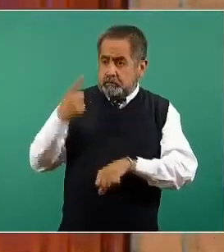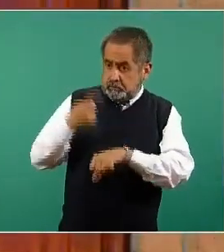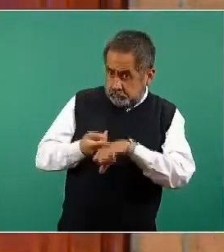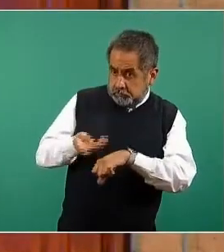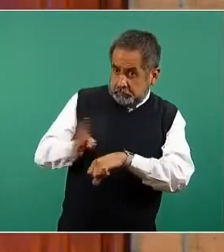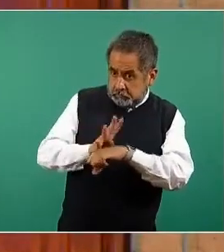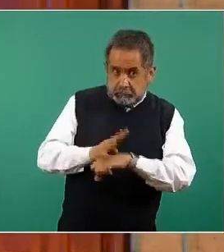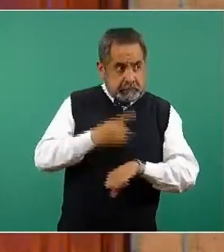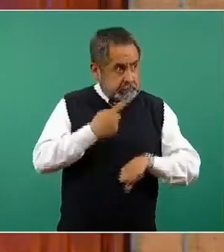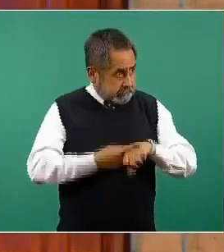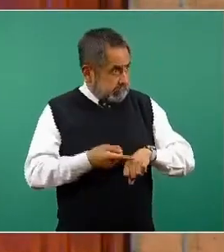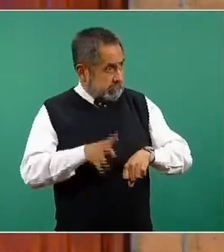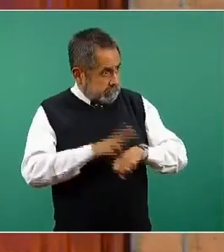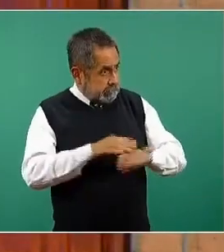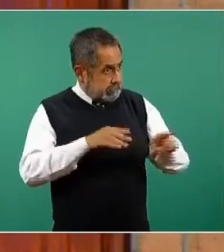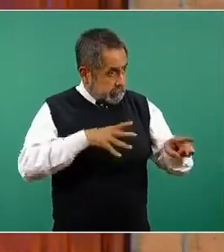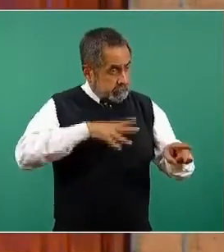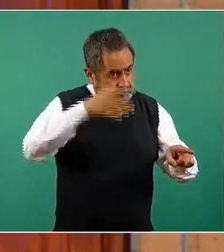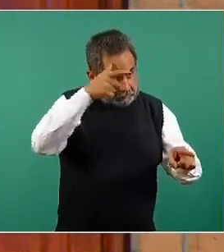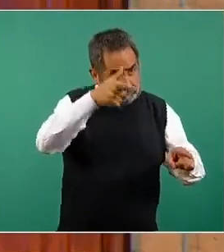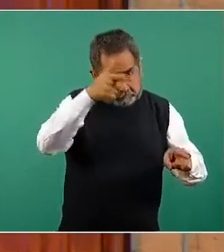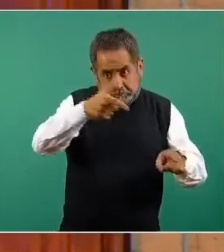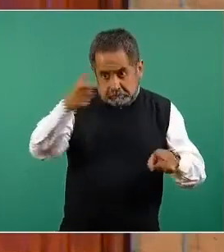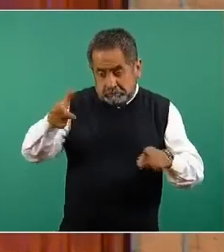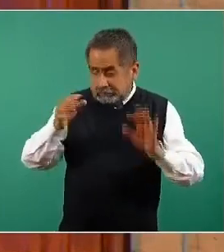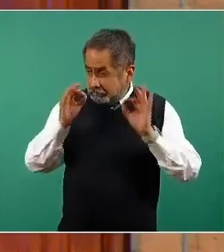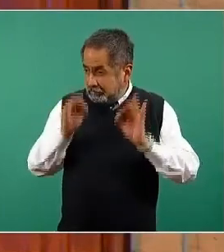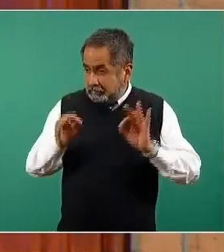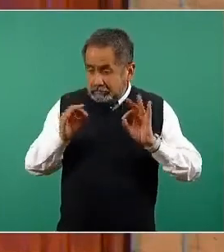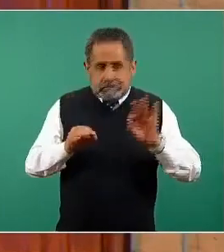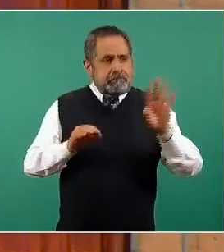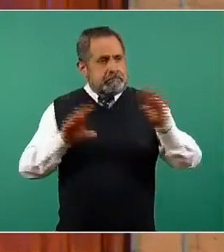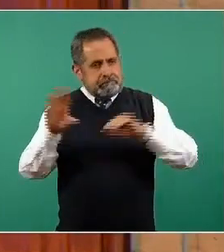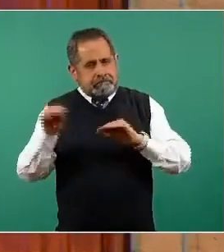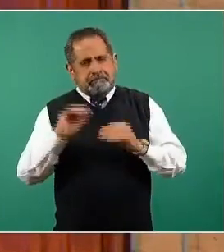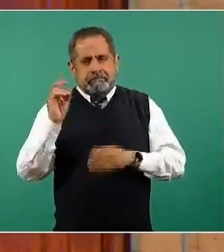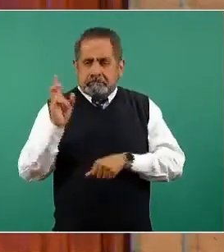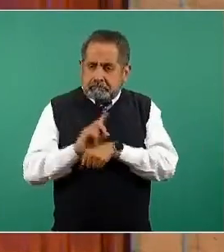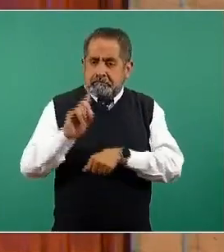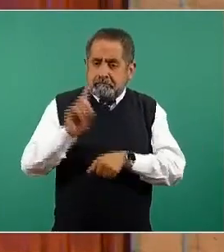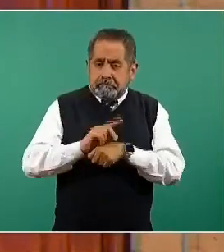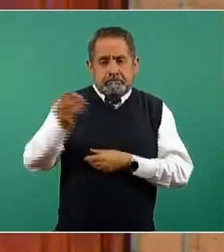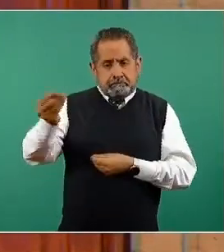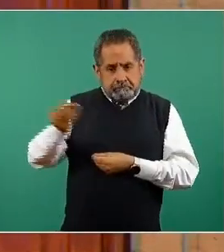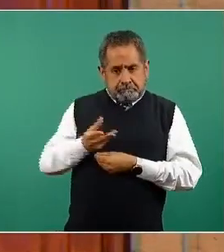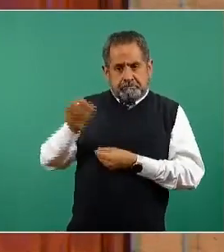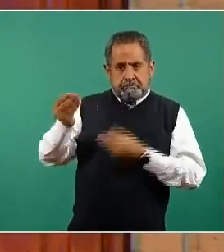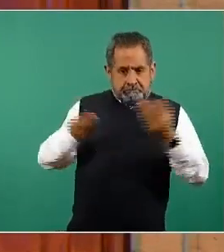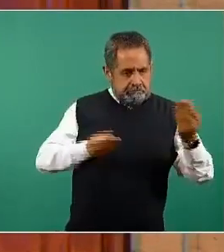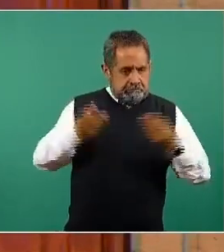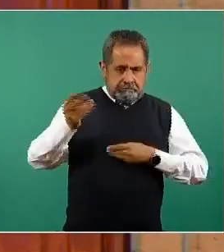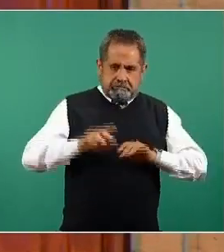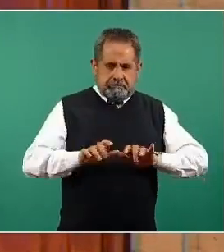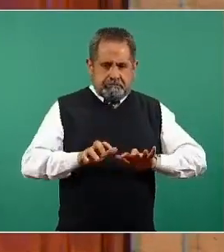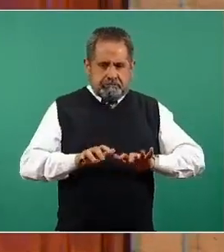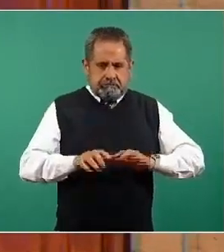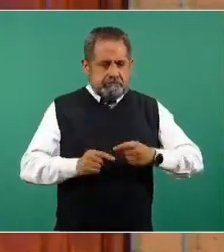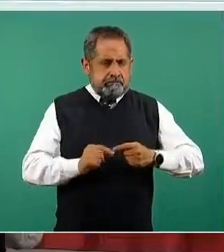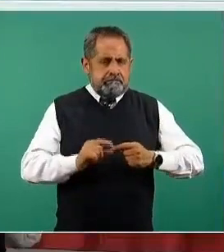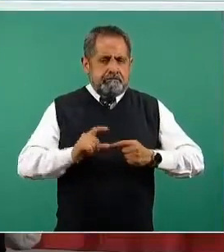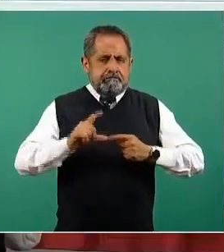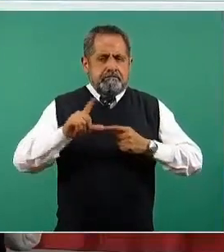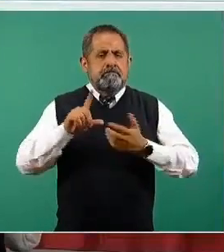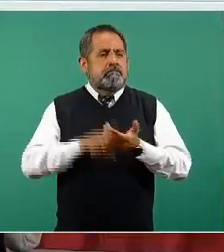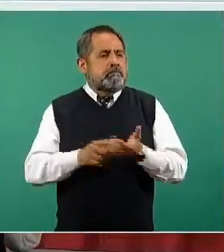sospechosos y obviamente más cuando se confirman, están todos los días notificando cuál es la ocupación,